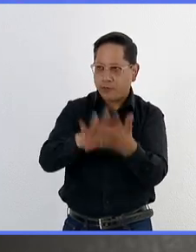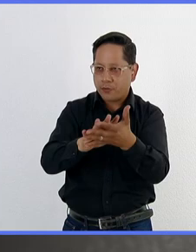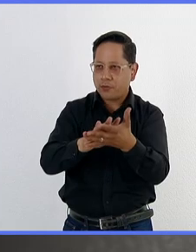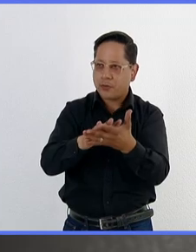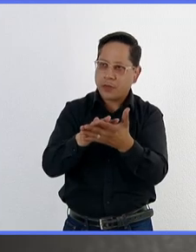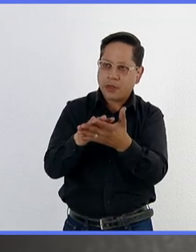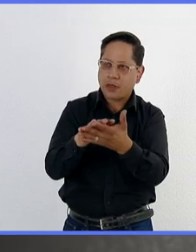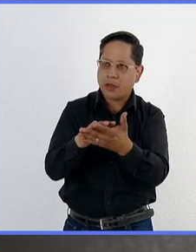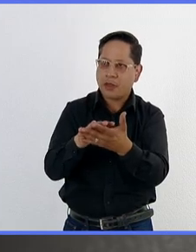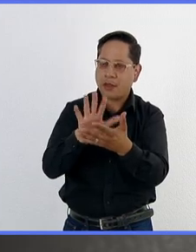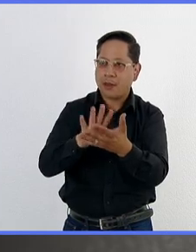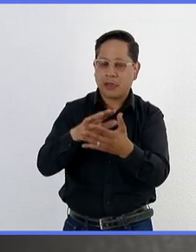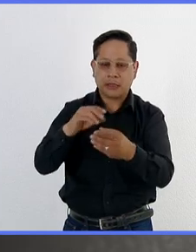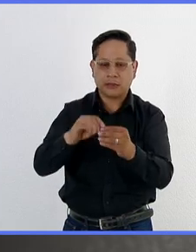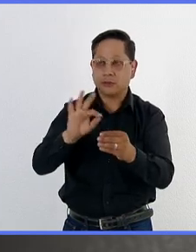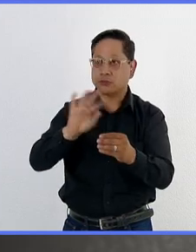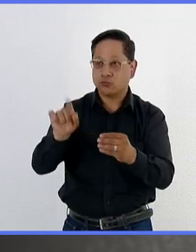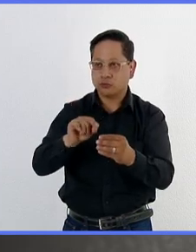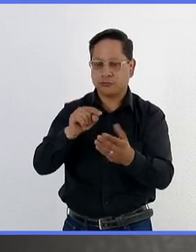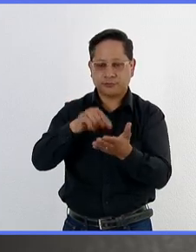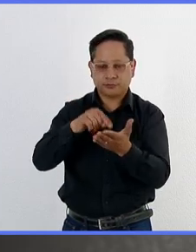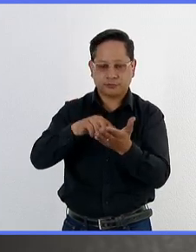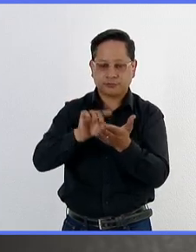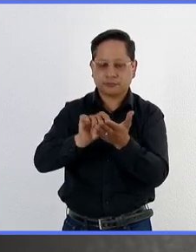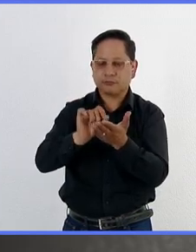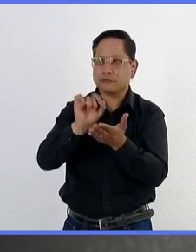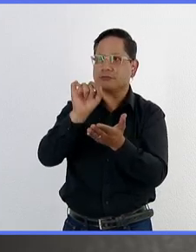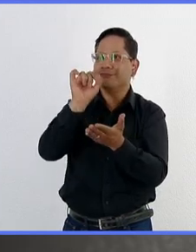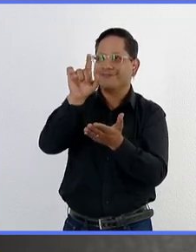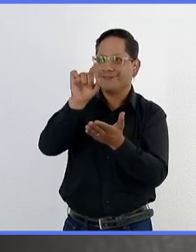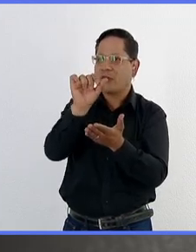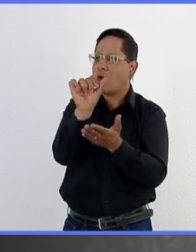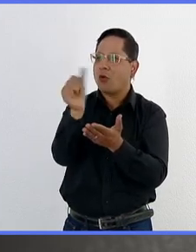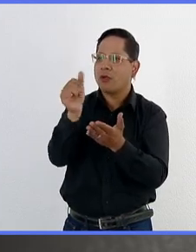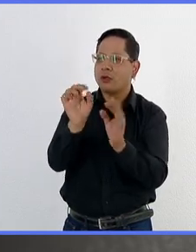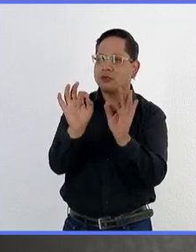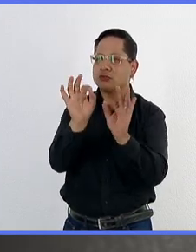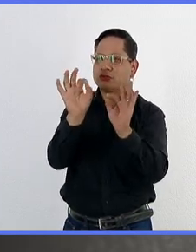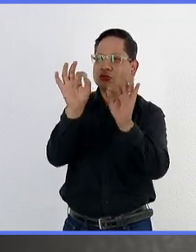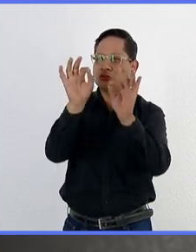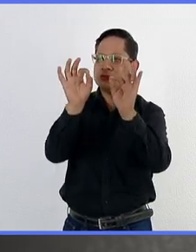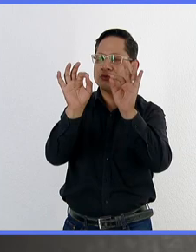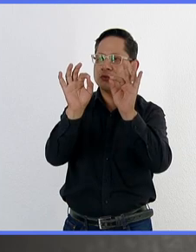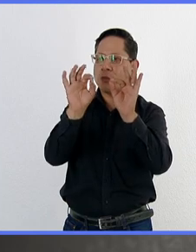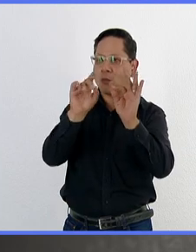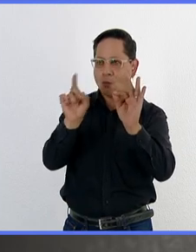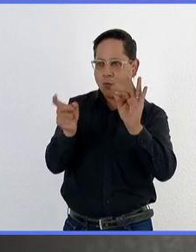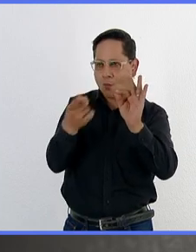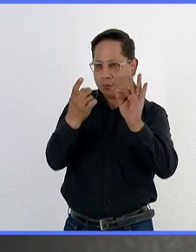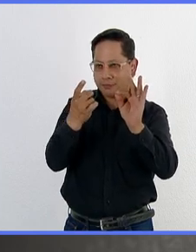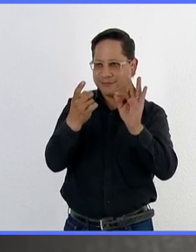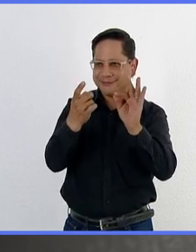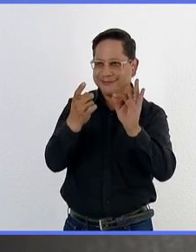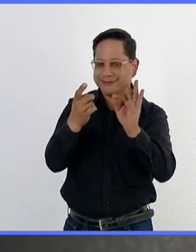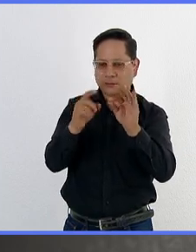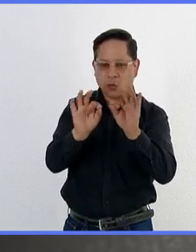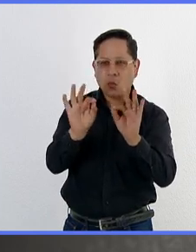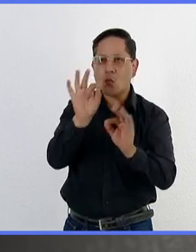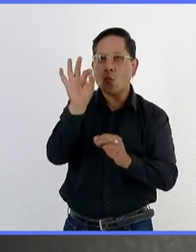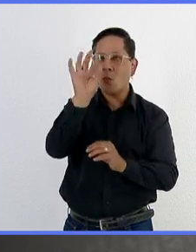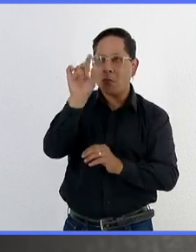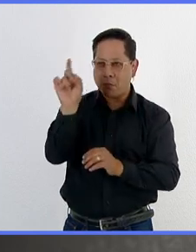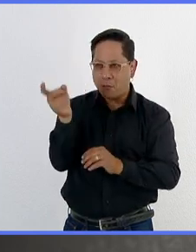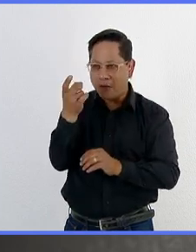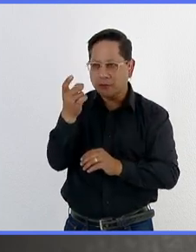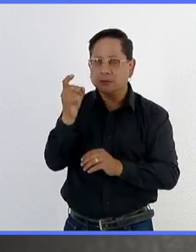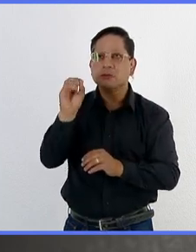liberamos parasitoides que son enemigos naturales, son unas avispas que son muy específicas y que